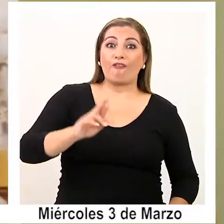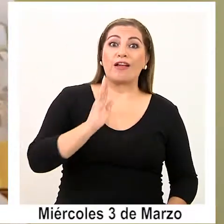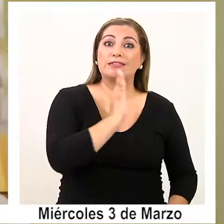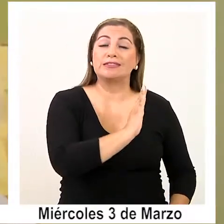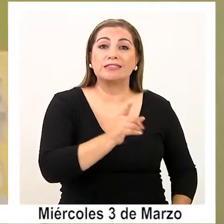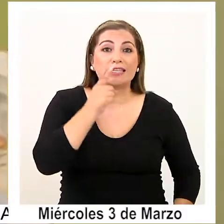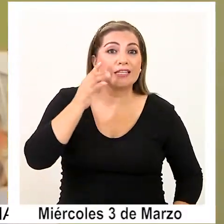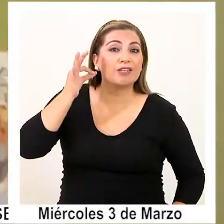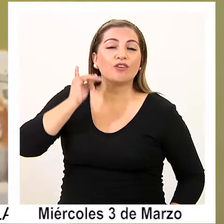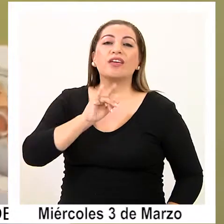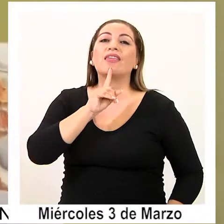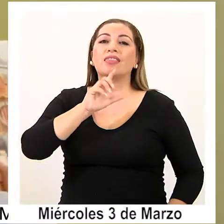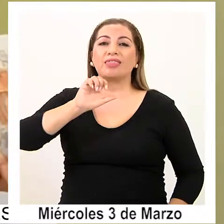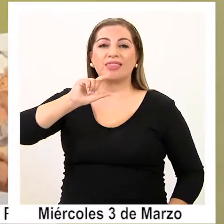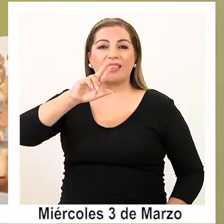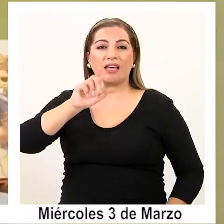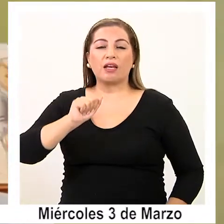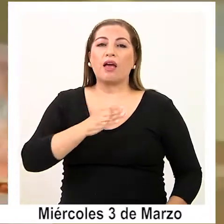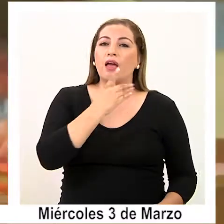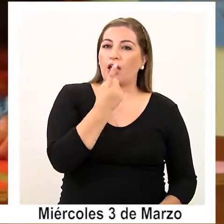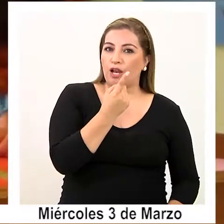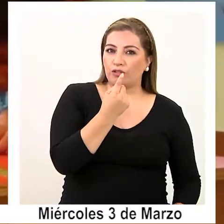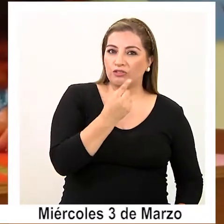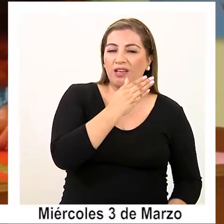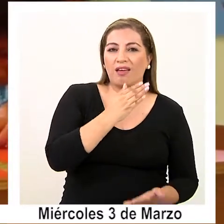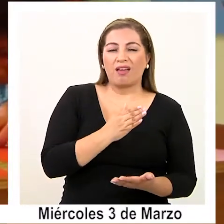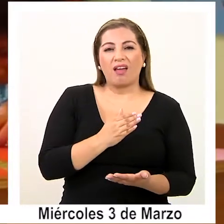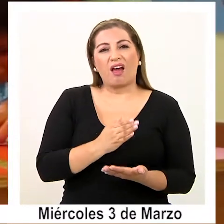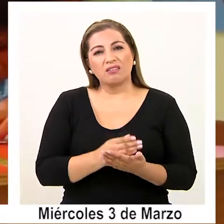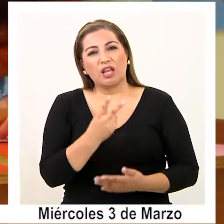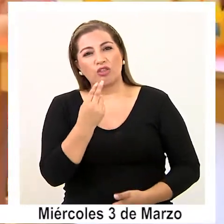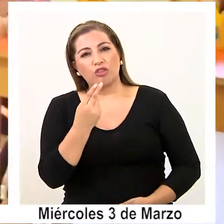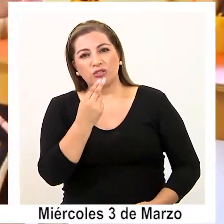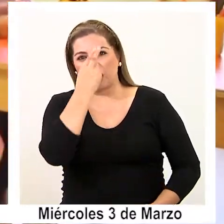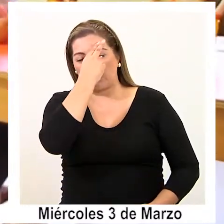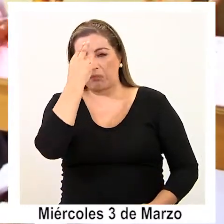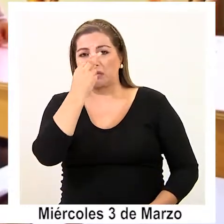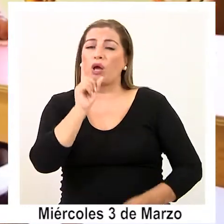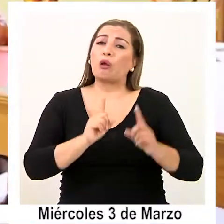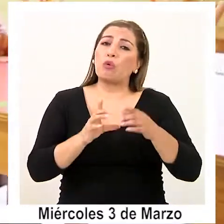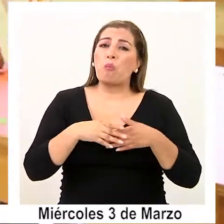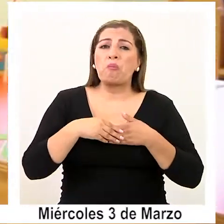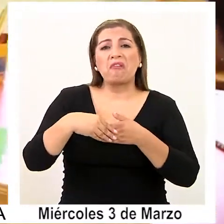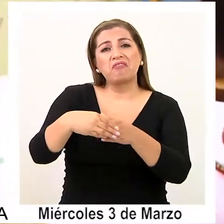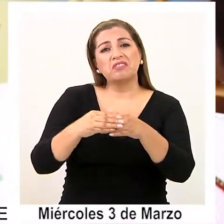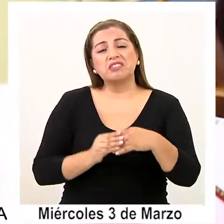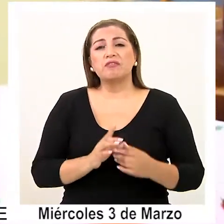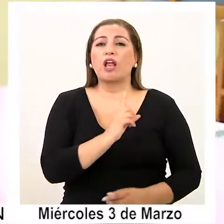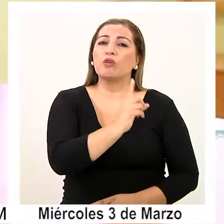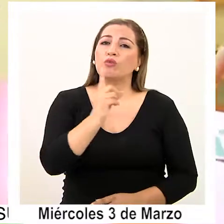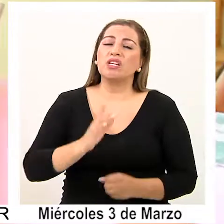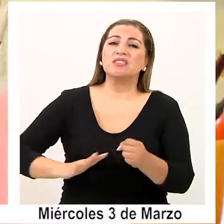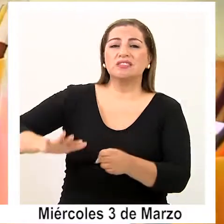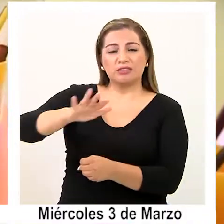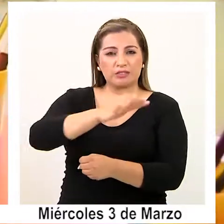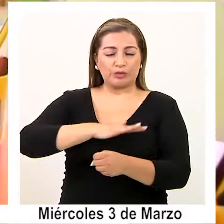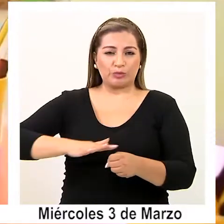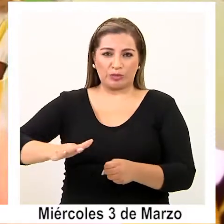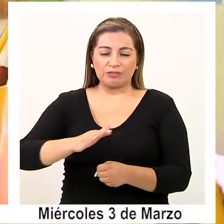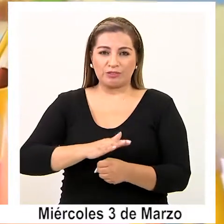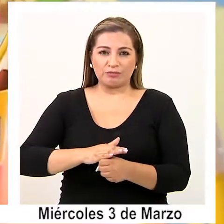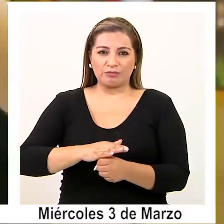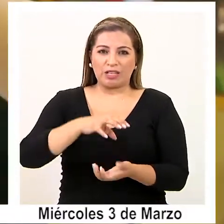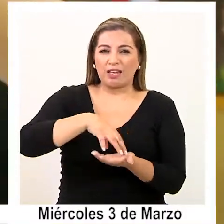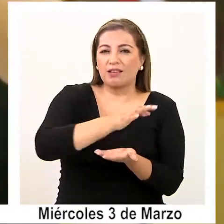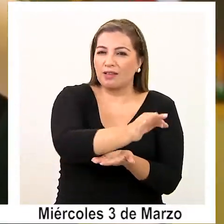niños y niñas de Integra será entre el 11 y 12 de marzo, pero con flexibilidad dependiendo de la situación de la comuna en la que esté el jardín